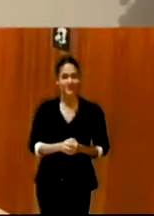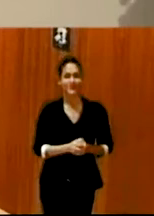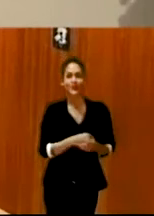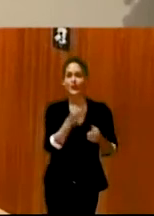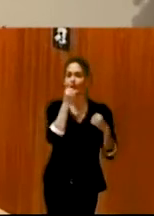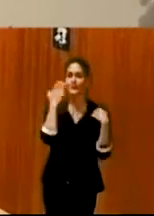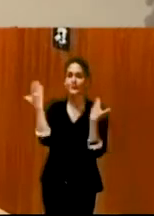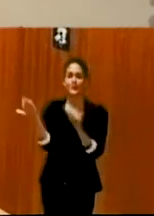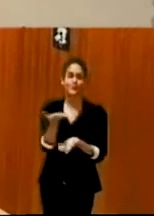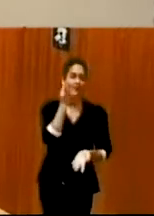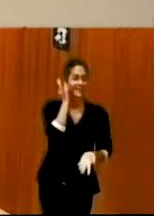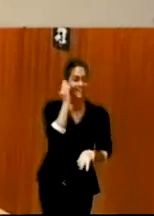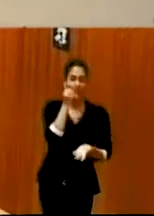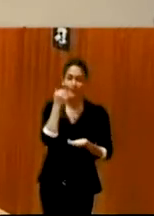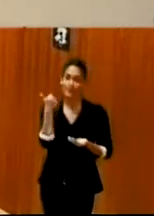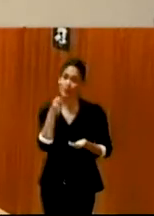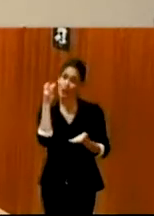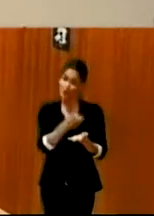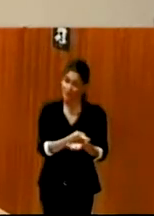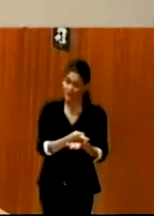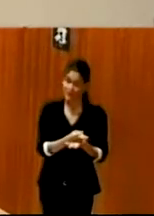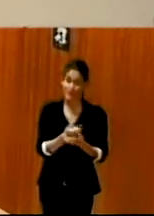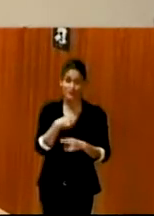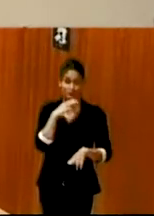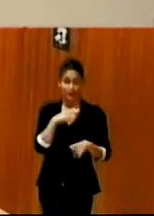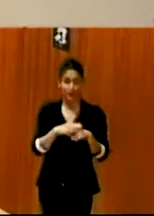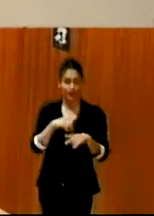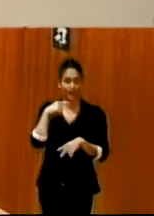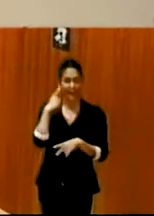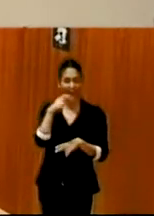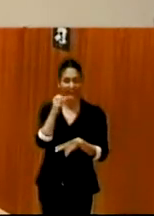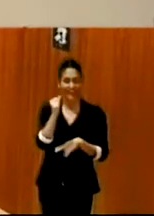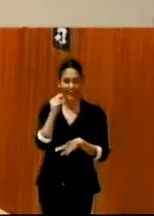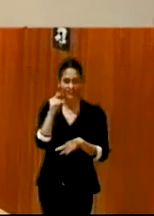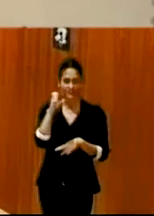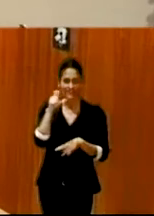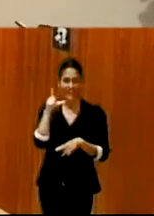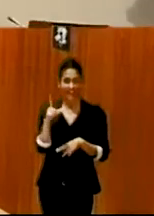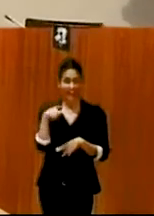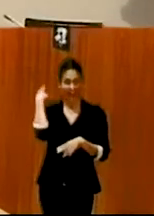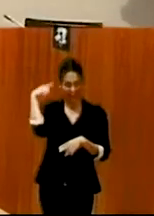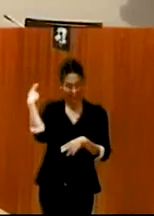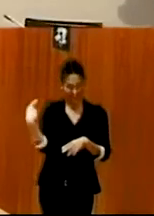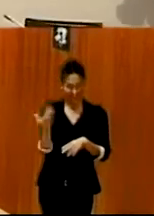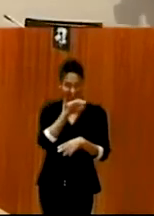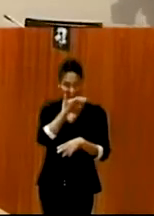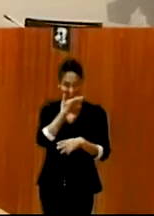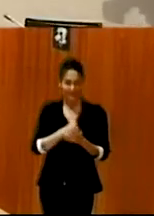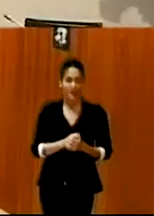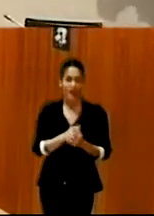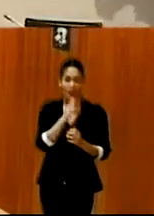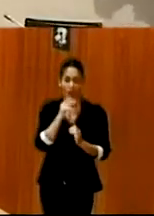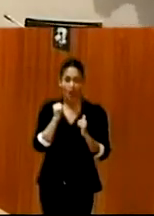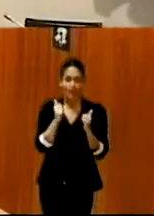Bienvenidas y bienvenidos otra vez. Yo soy Raquel y ahora vamos a empezar con la ponencia